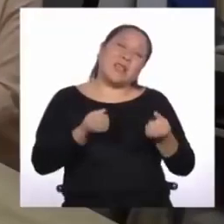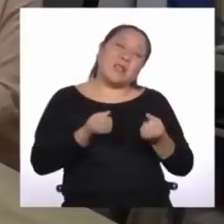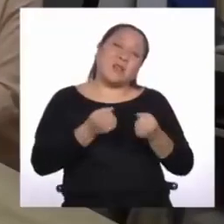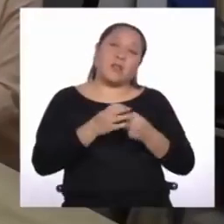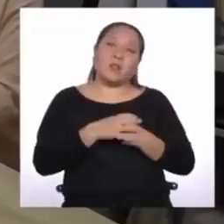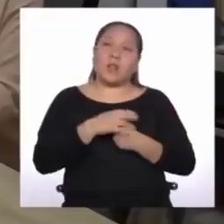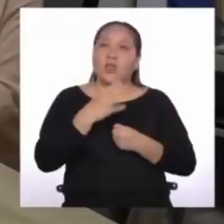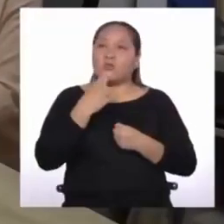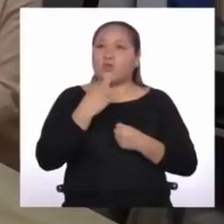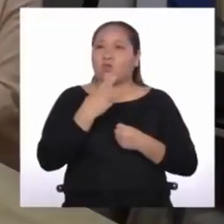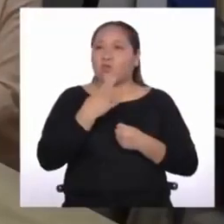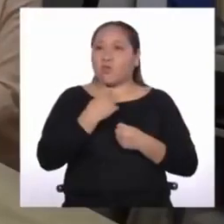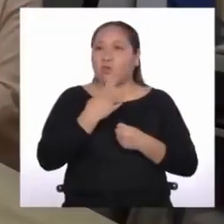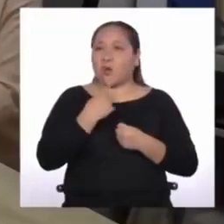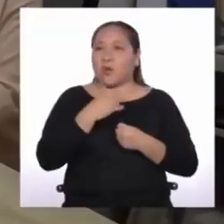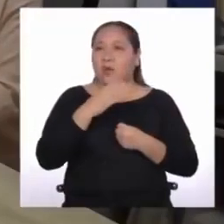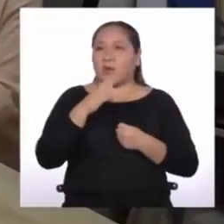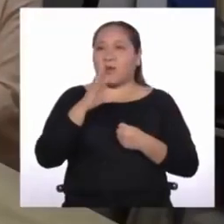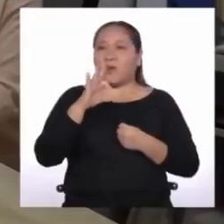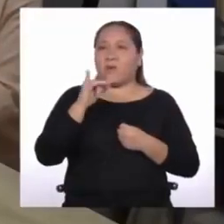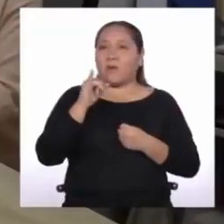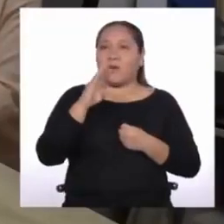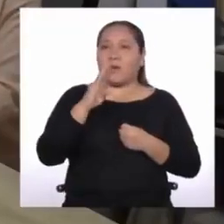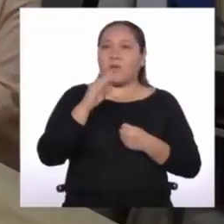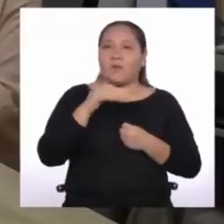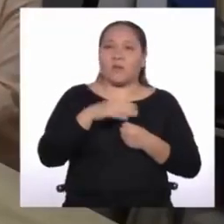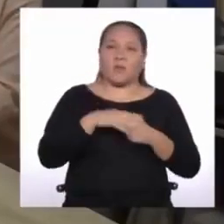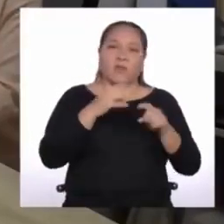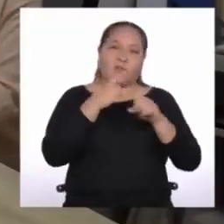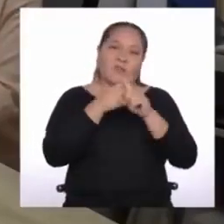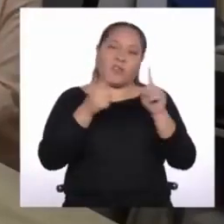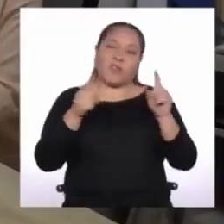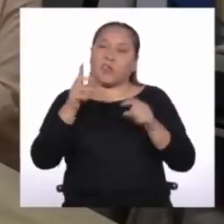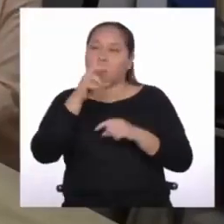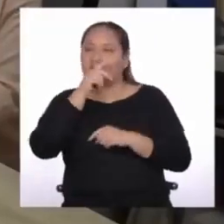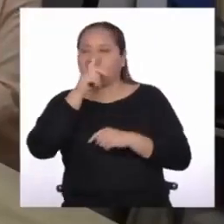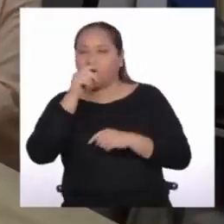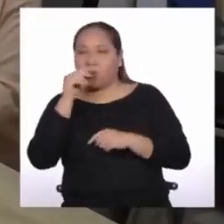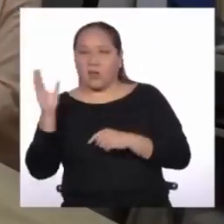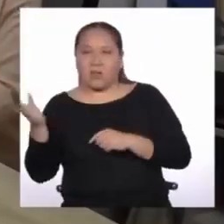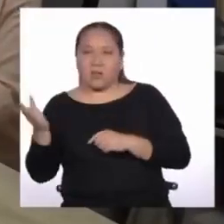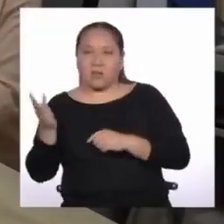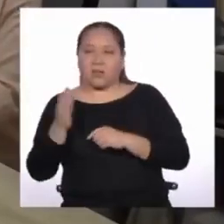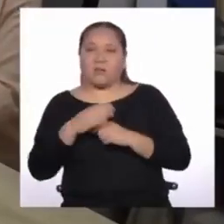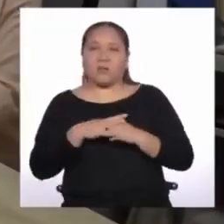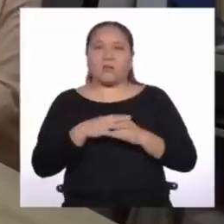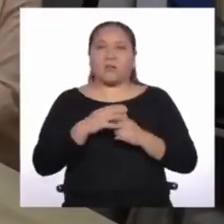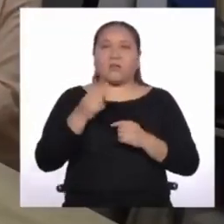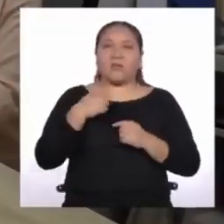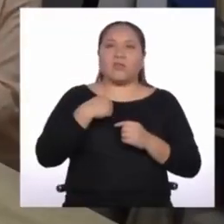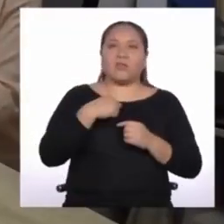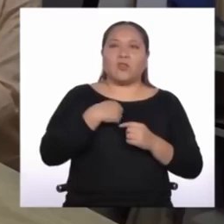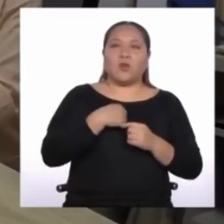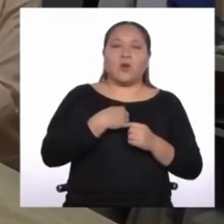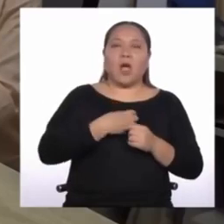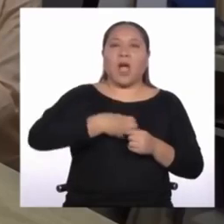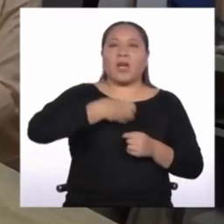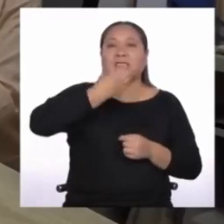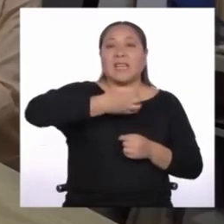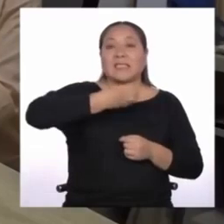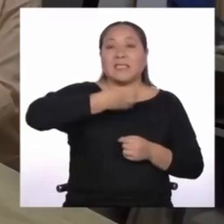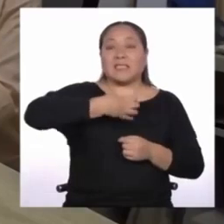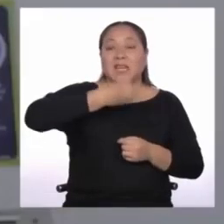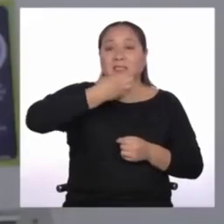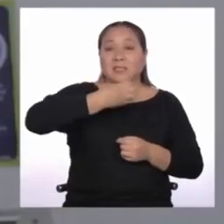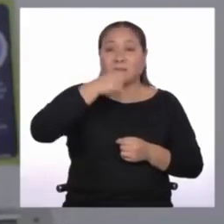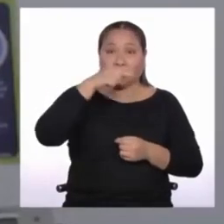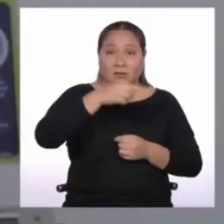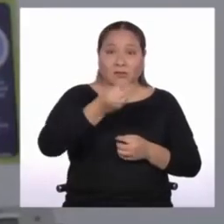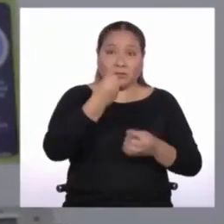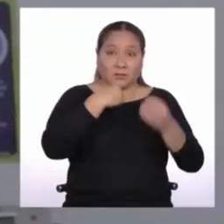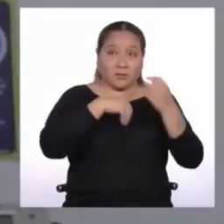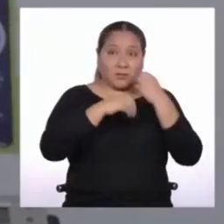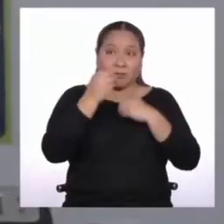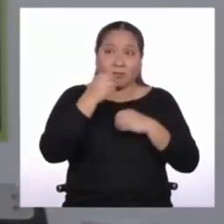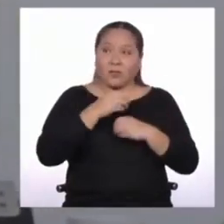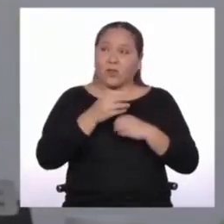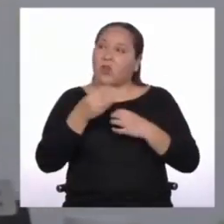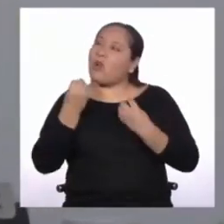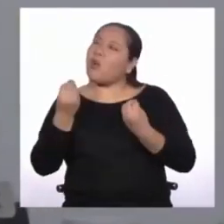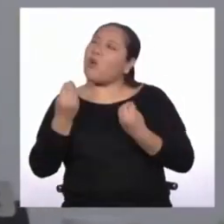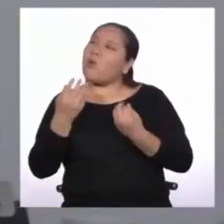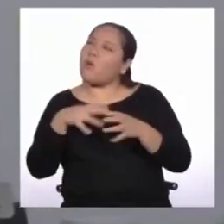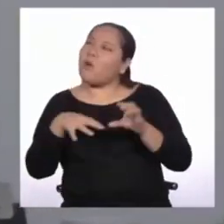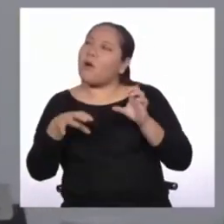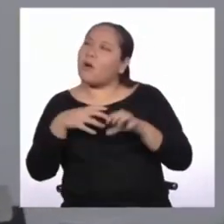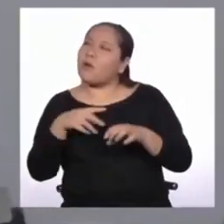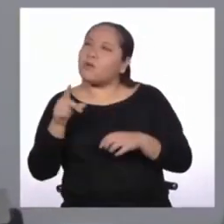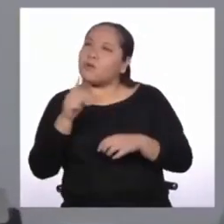...azúcares, pero que tengan también fibra, a diferencia de los chocolates, ¿no es cierto? Exactamente. Entonces, mientras que yo me como esta manzana, quiero que me expliques cómo hago si es